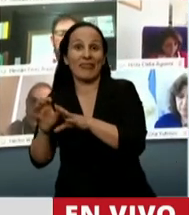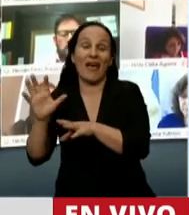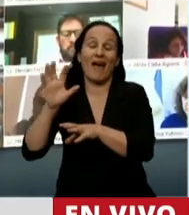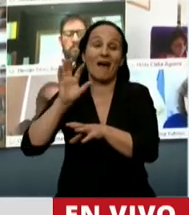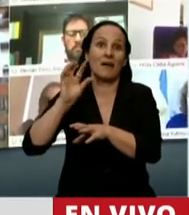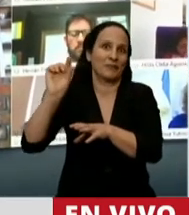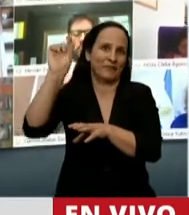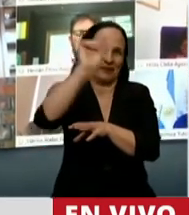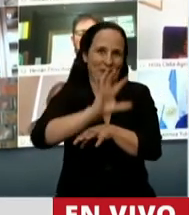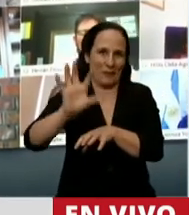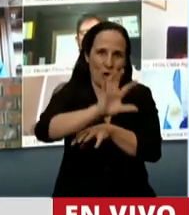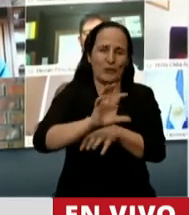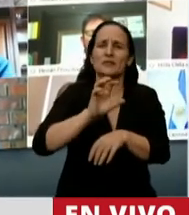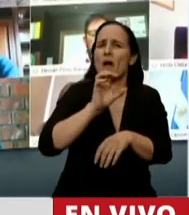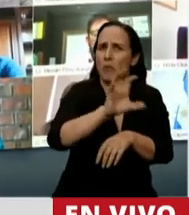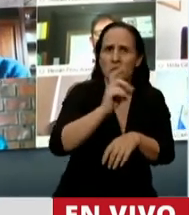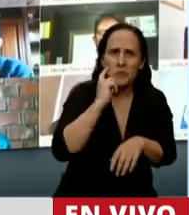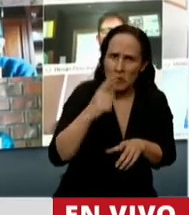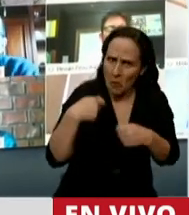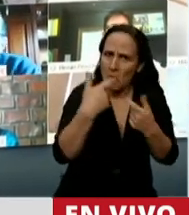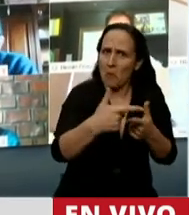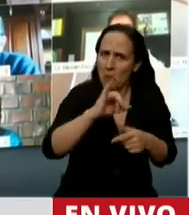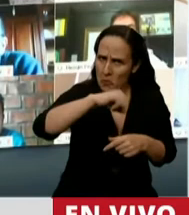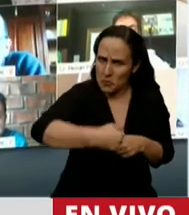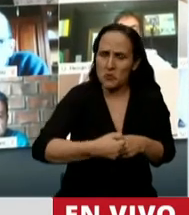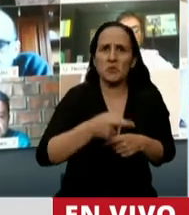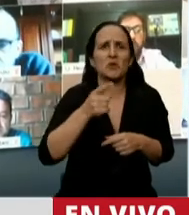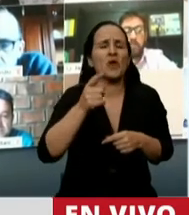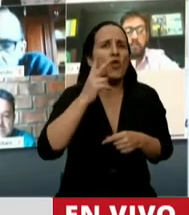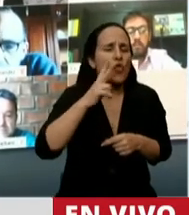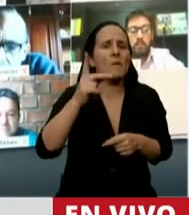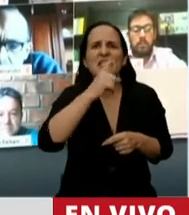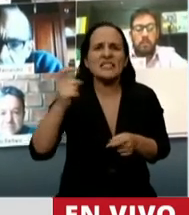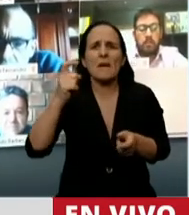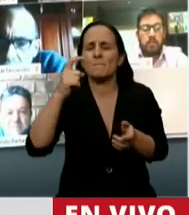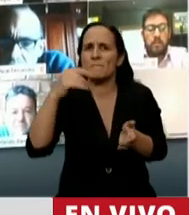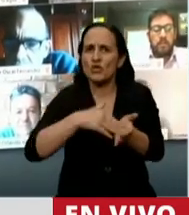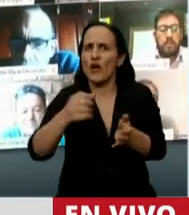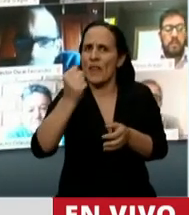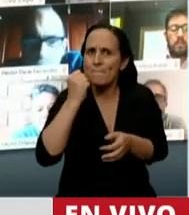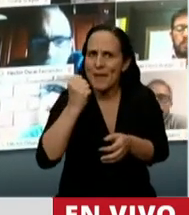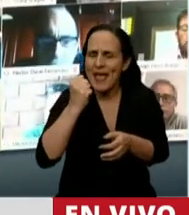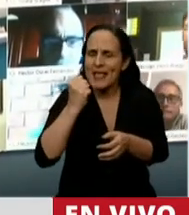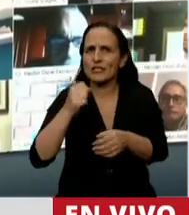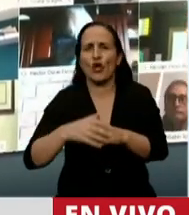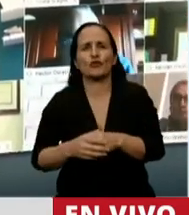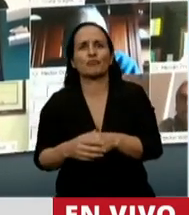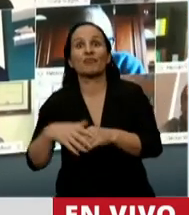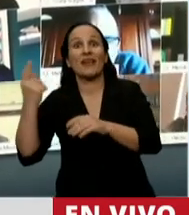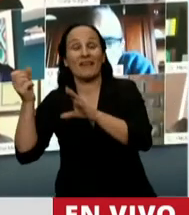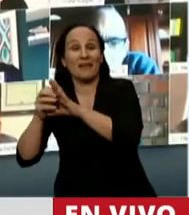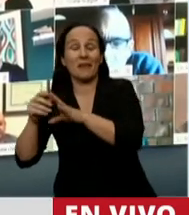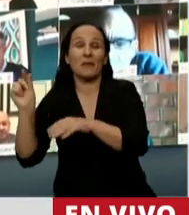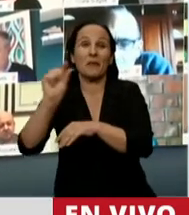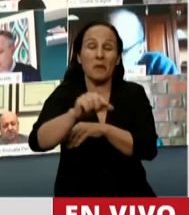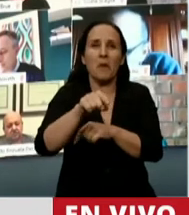distribuido llegaron a ATN por 2.100 millones de pesos y créditos del Fondo Fiduciario por 3